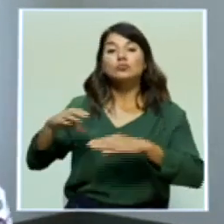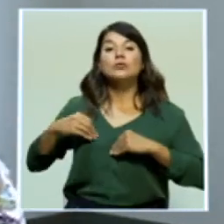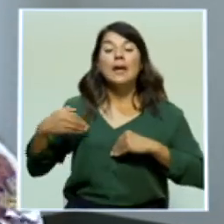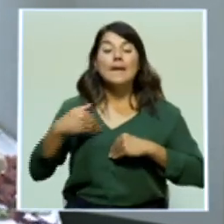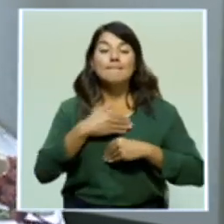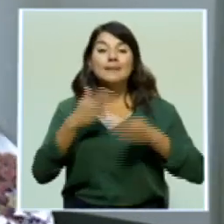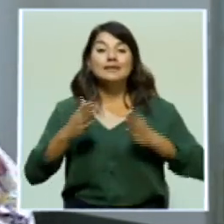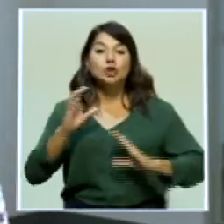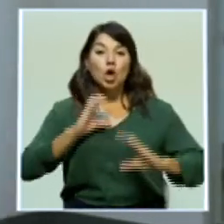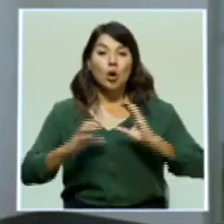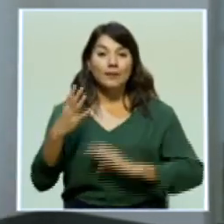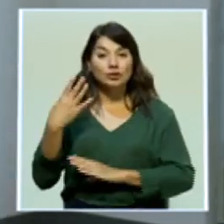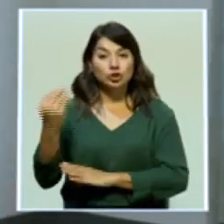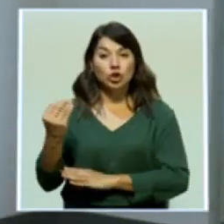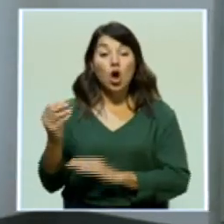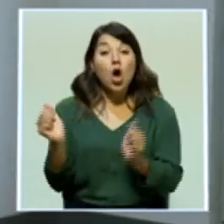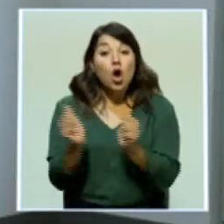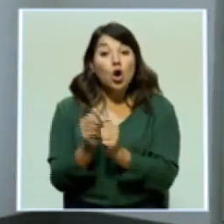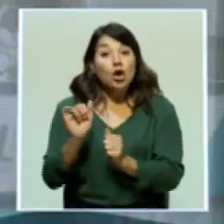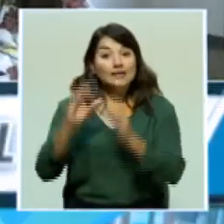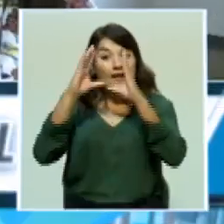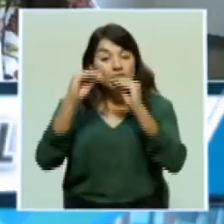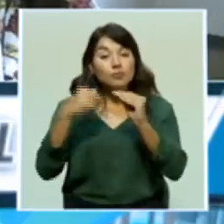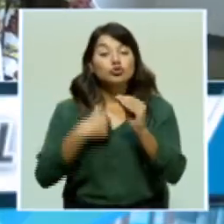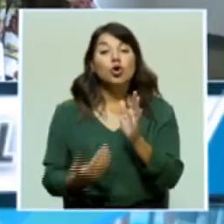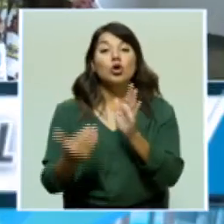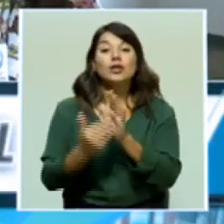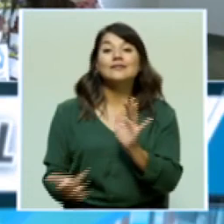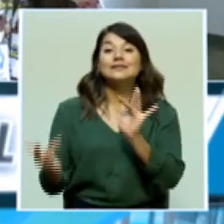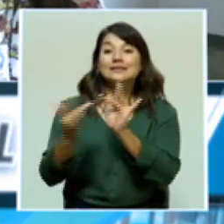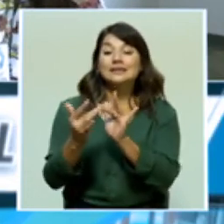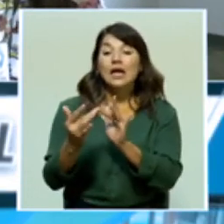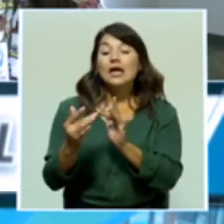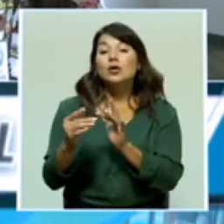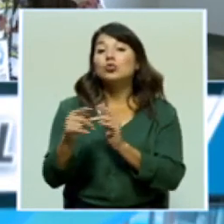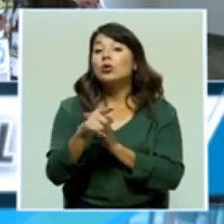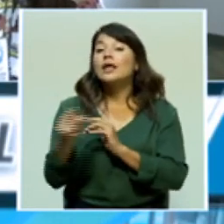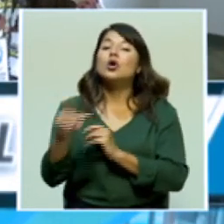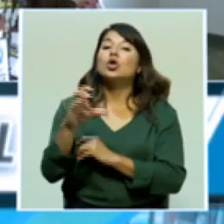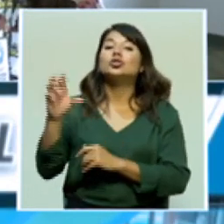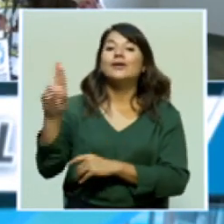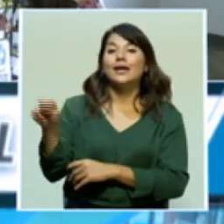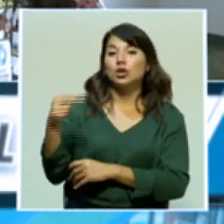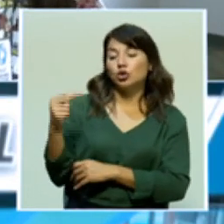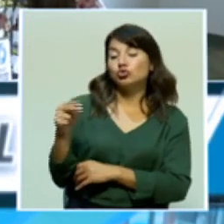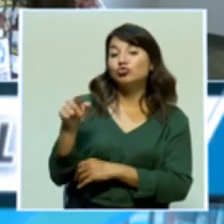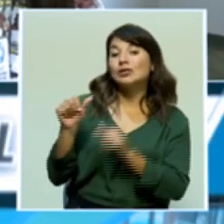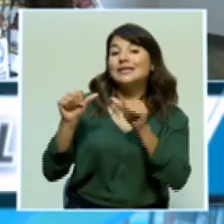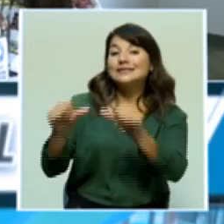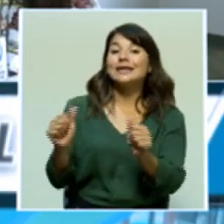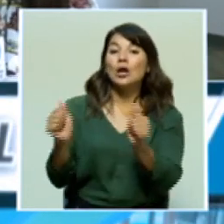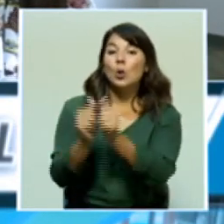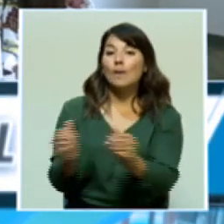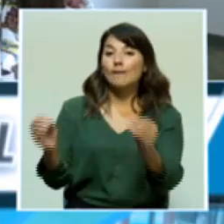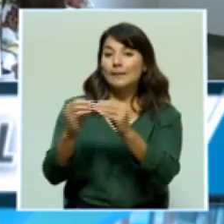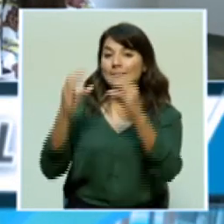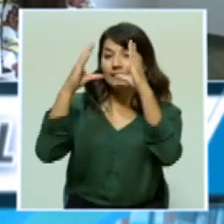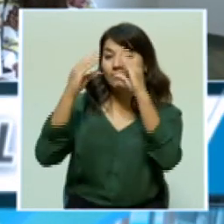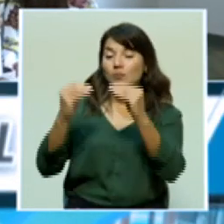Exterior. Con esta información volvemos con ustedes al estudio, al ser principal de Costa Rica Noticias, donde continúan con más información.